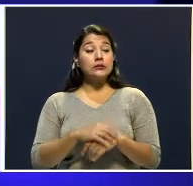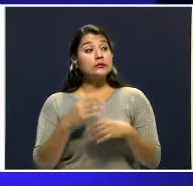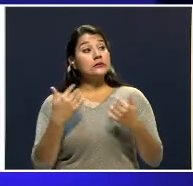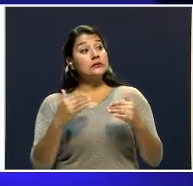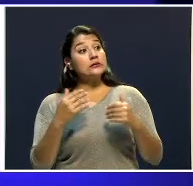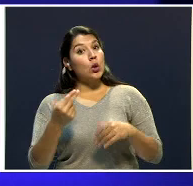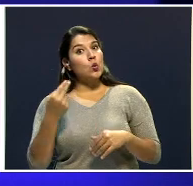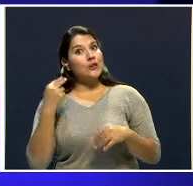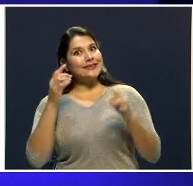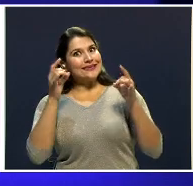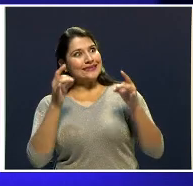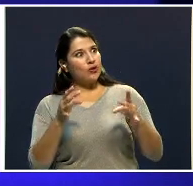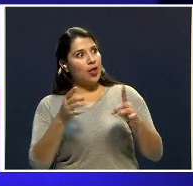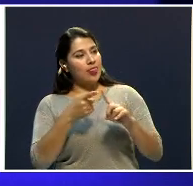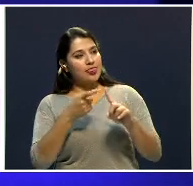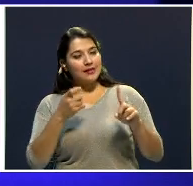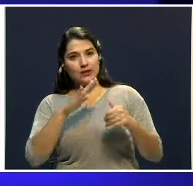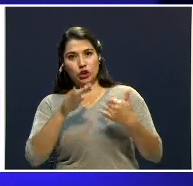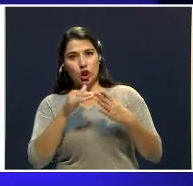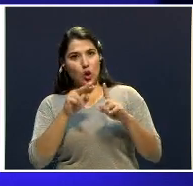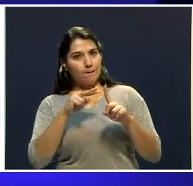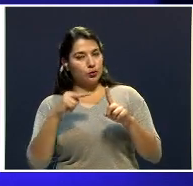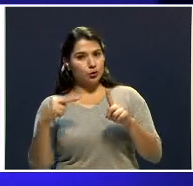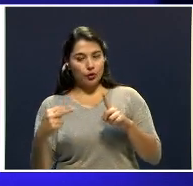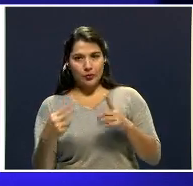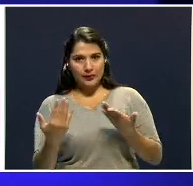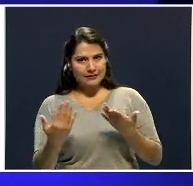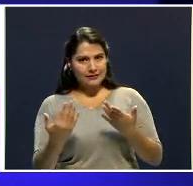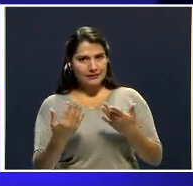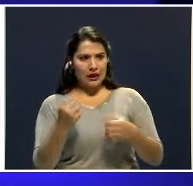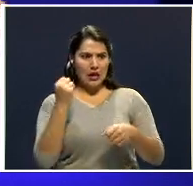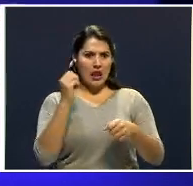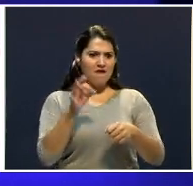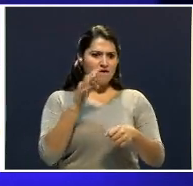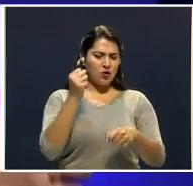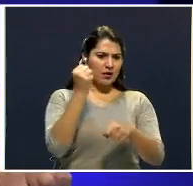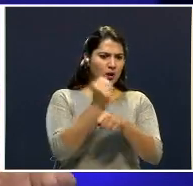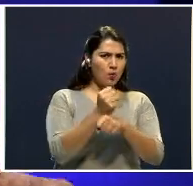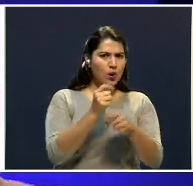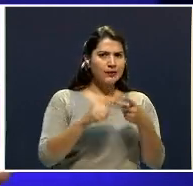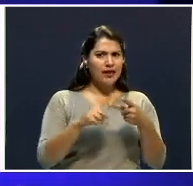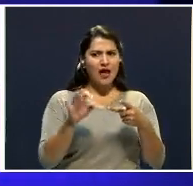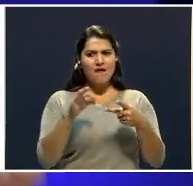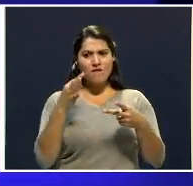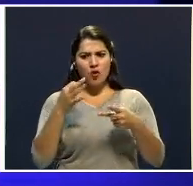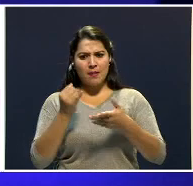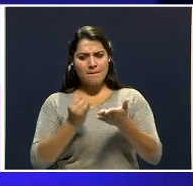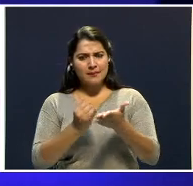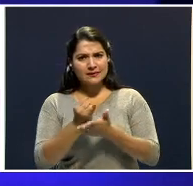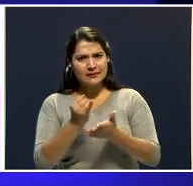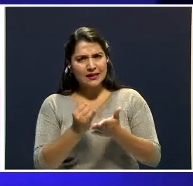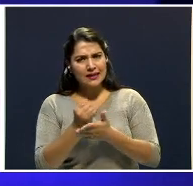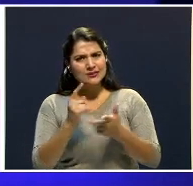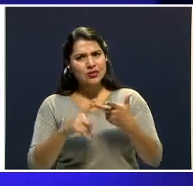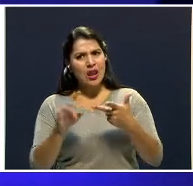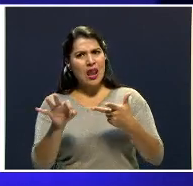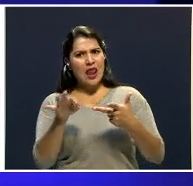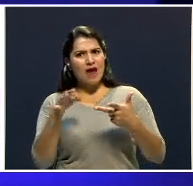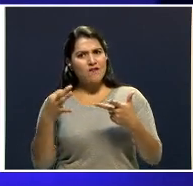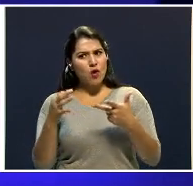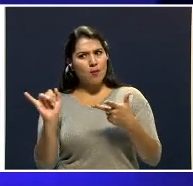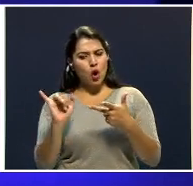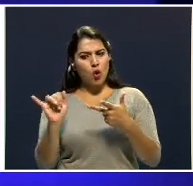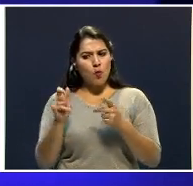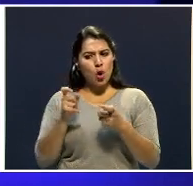terror en todos los sentidos. De terror en el crimen, de terror en el tratamiento, de terror en la manera en que se